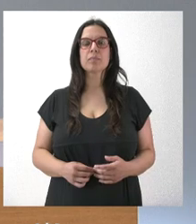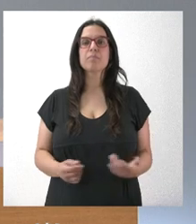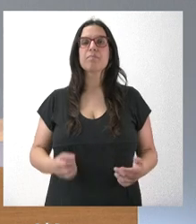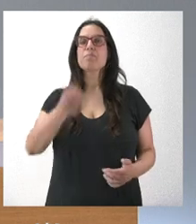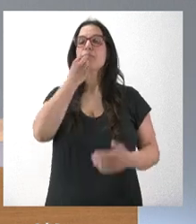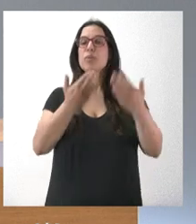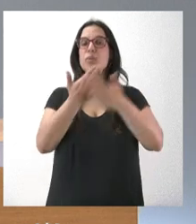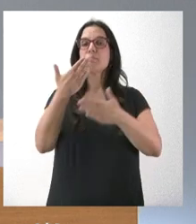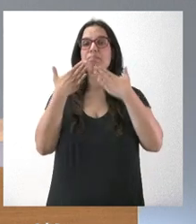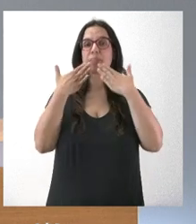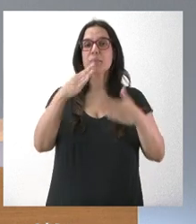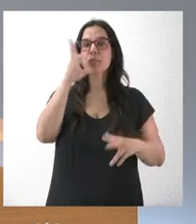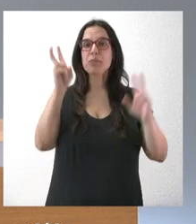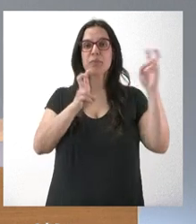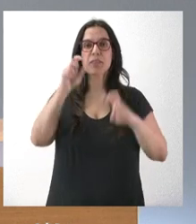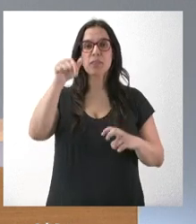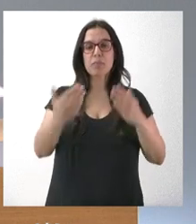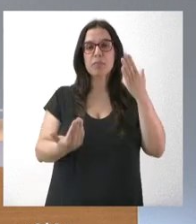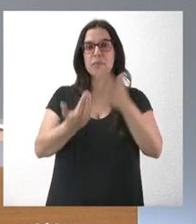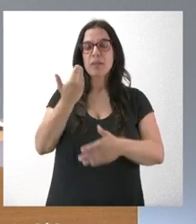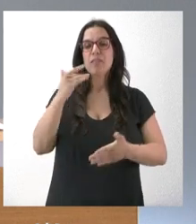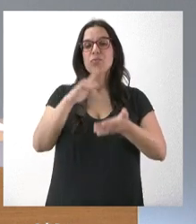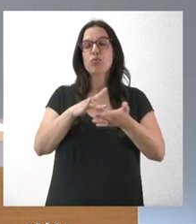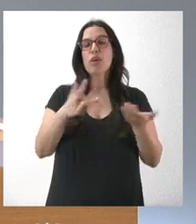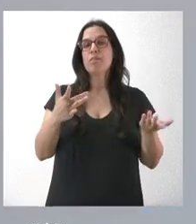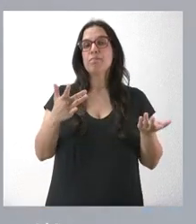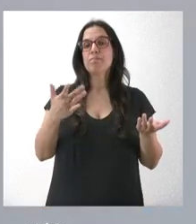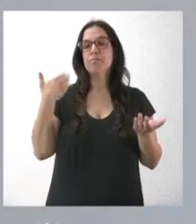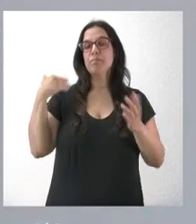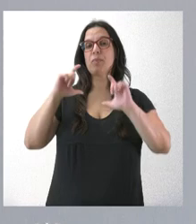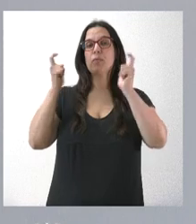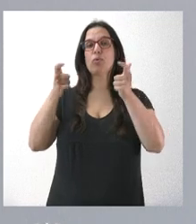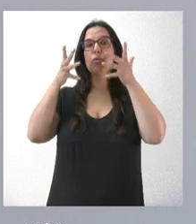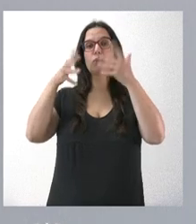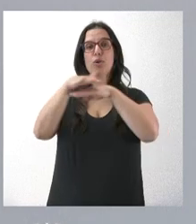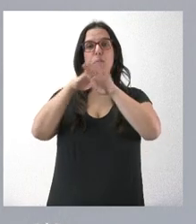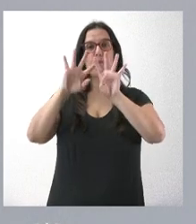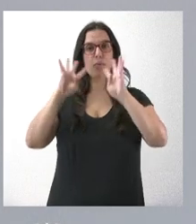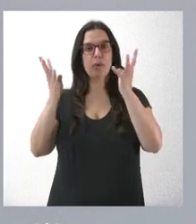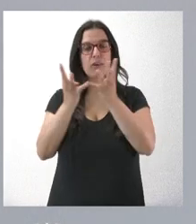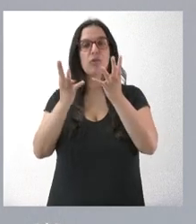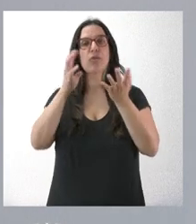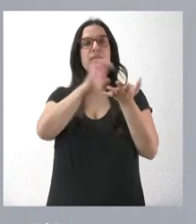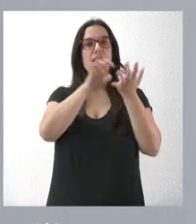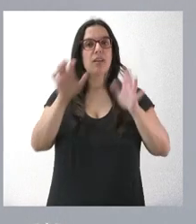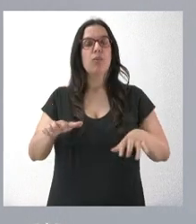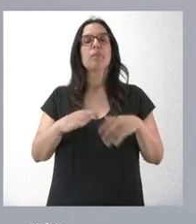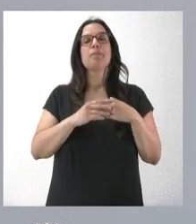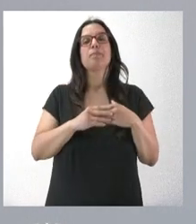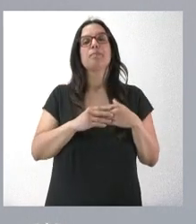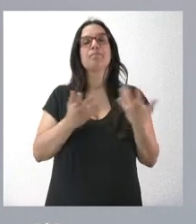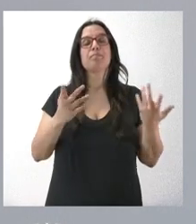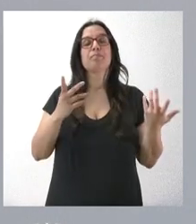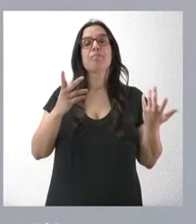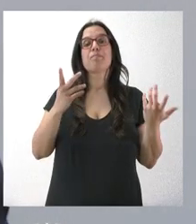Buenos días y muchas gracias por su presencia hoy aquí esta mañana, donde hemos tenido la reunión del Consejo de Gobierno de Castilla y León, cuyos